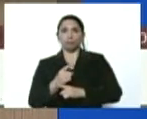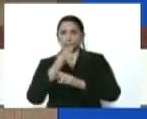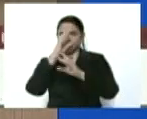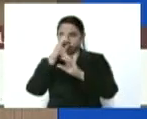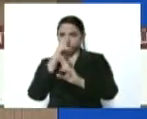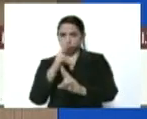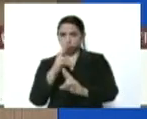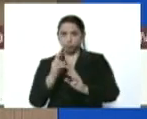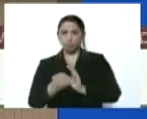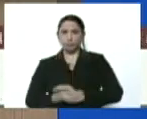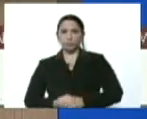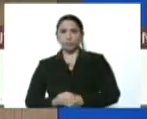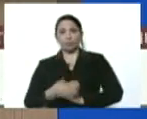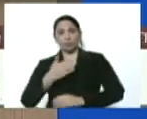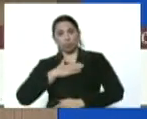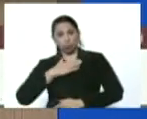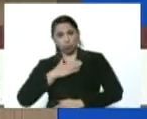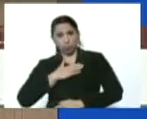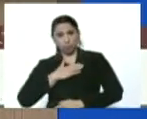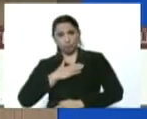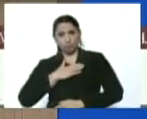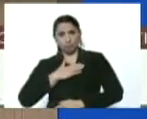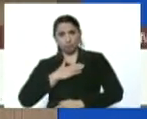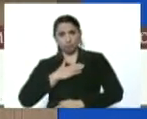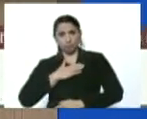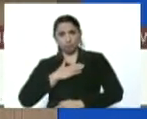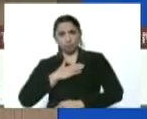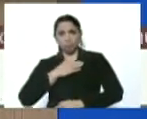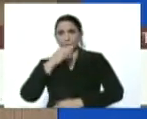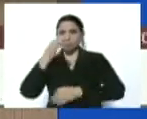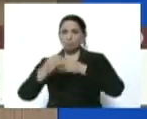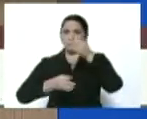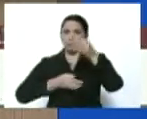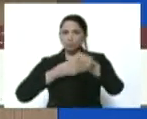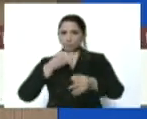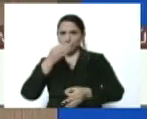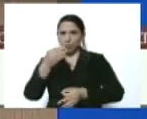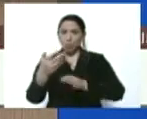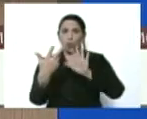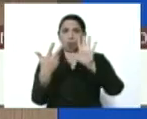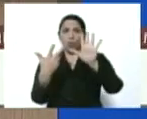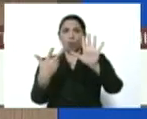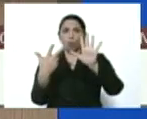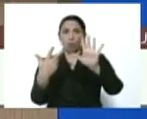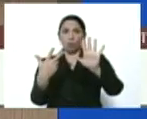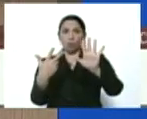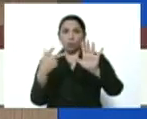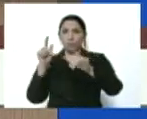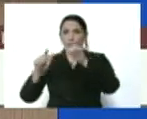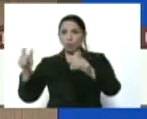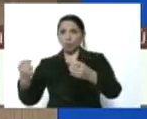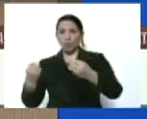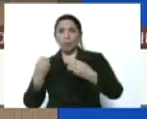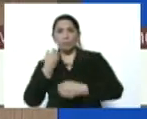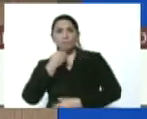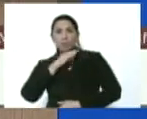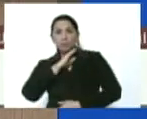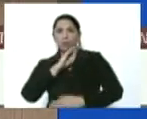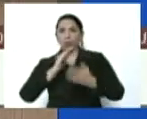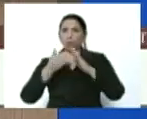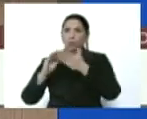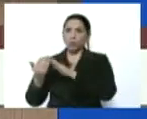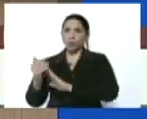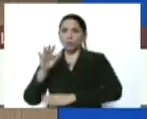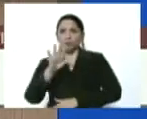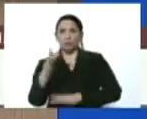Yo voy a referir a continuación los ocho casos comunitarios y los cinco casos de